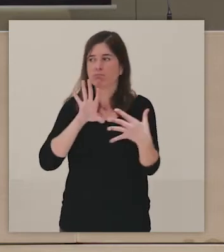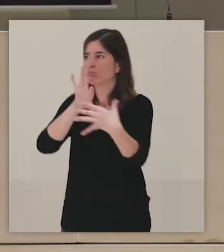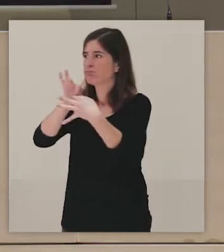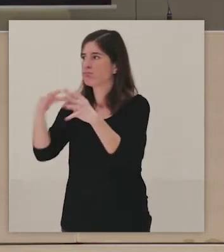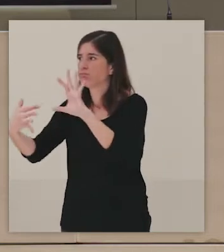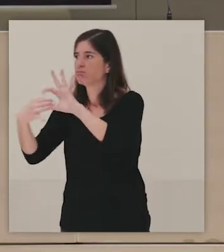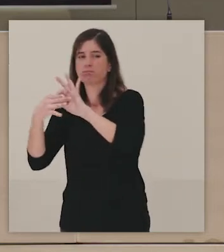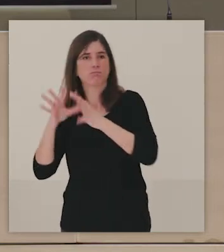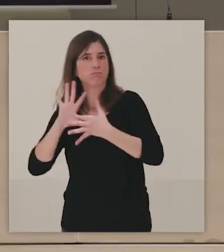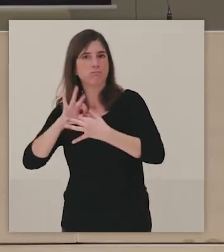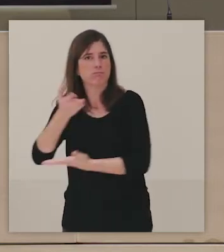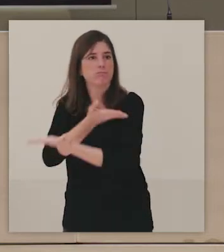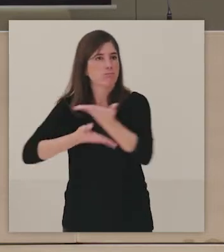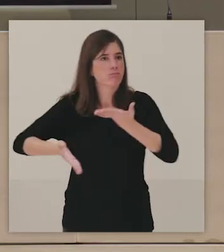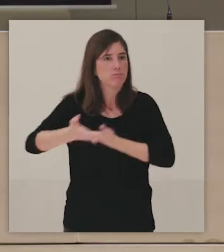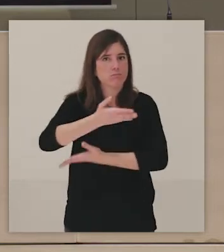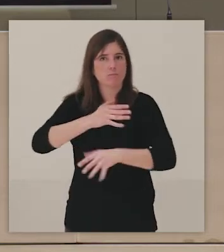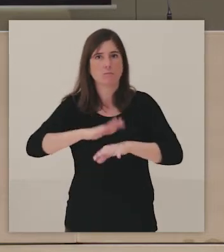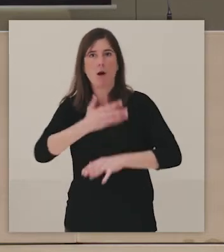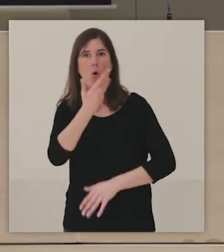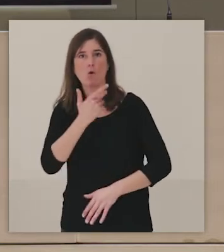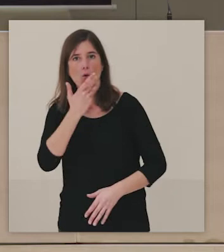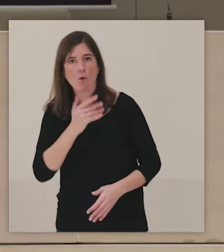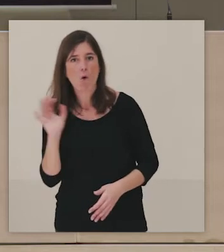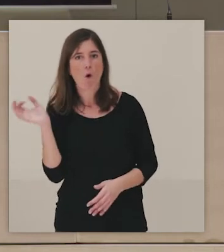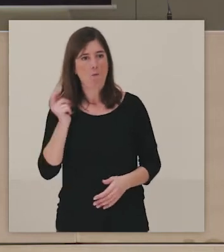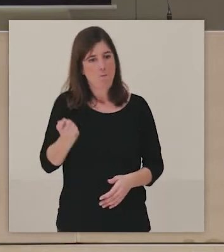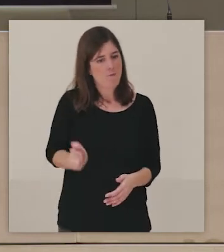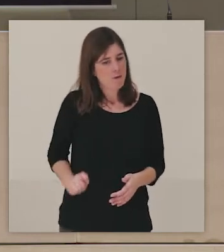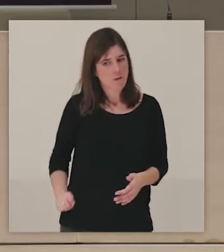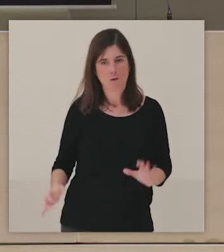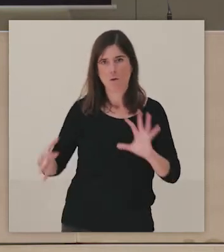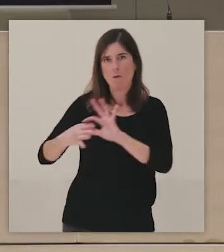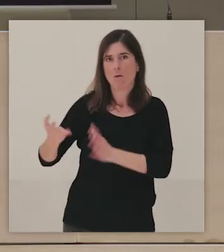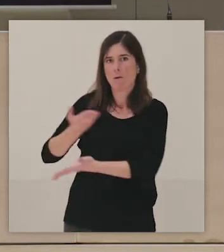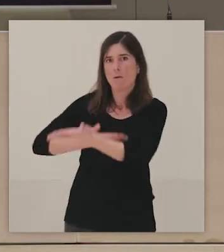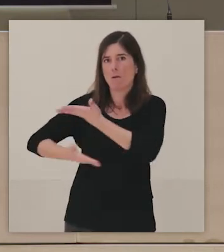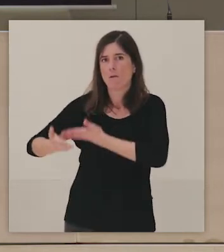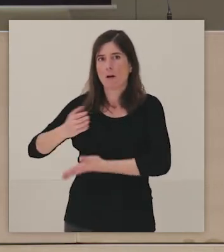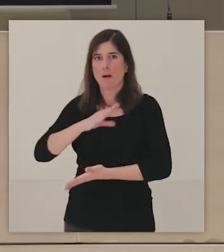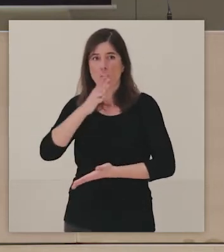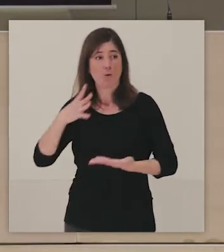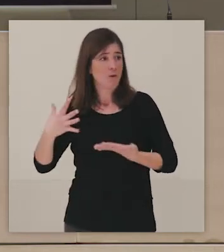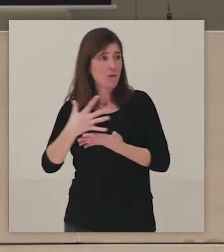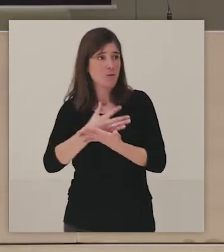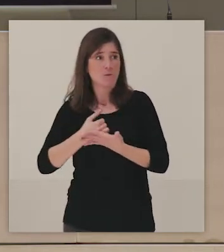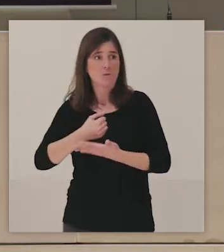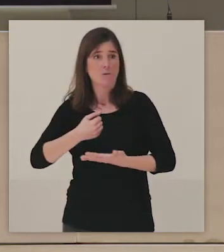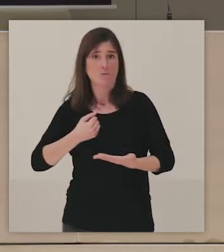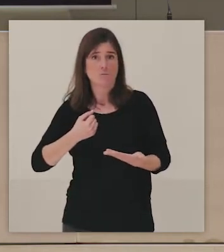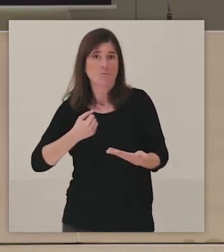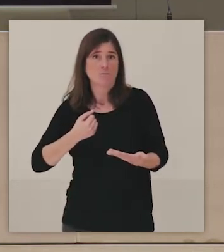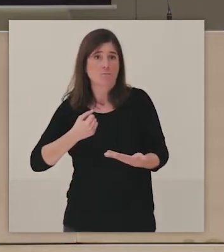lo vais a ver, ¿no? Esas redes de conocimiento o de relación profesional que se van estableciendo entre